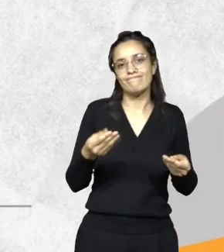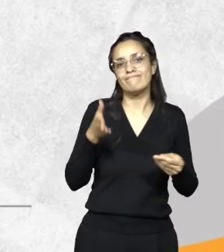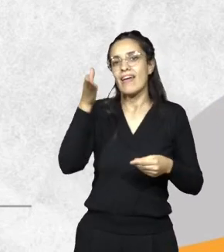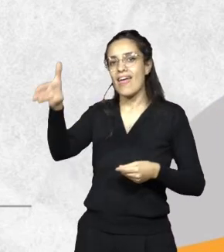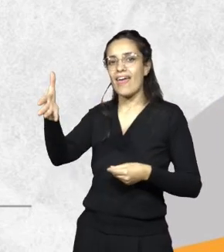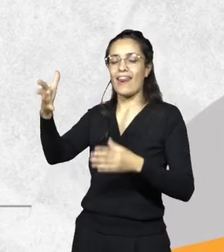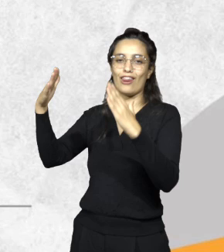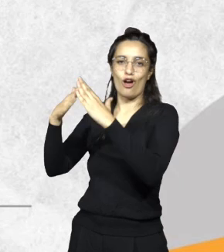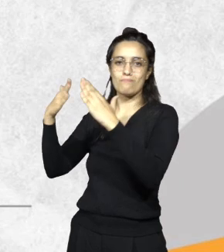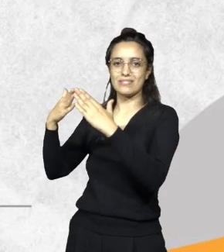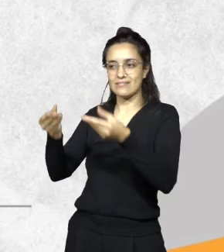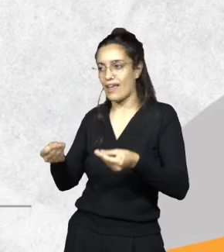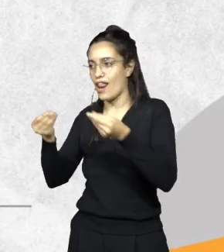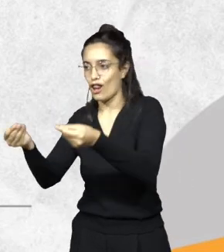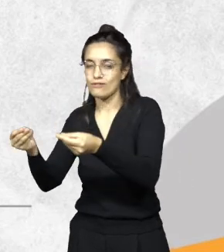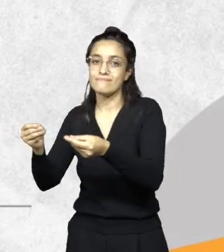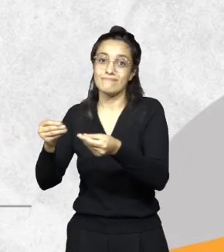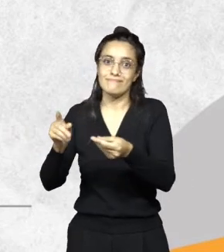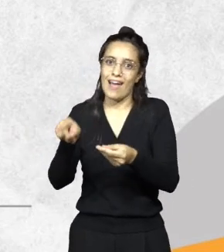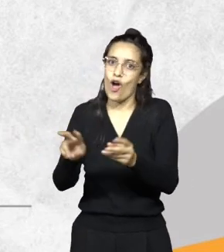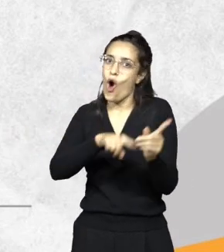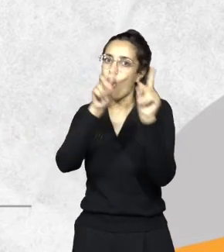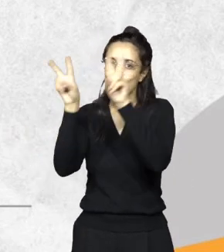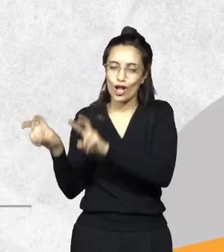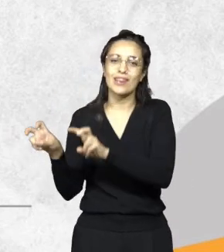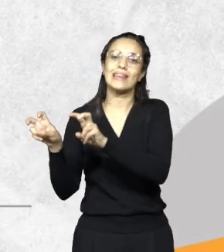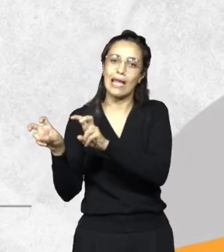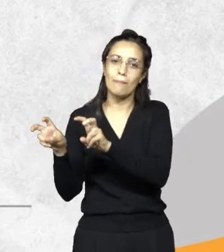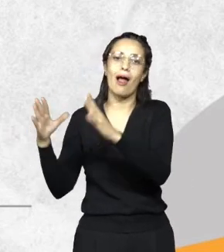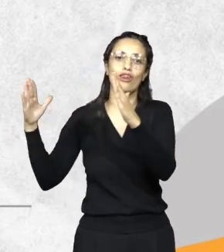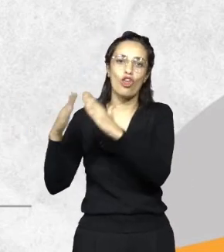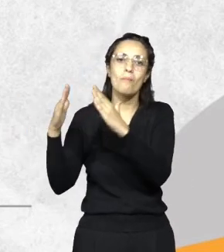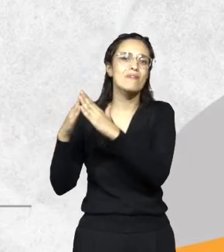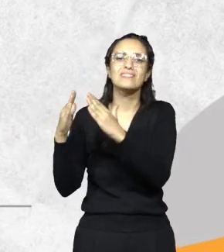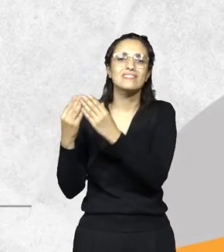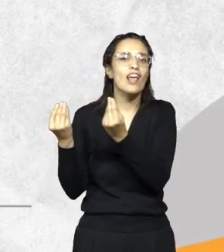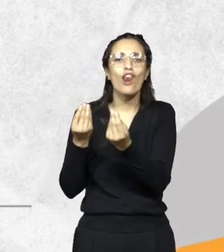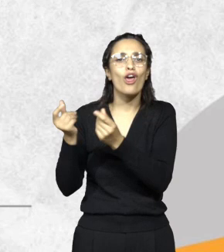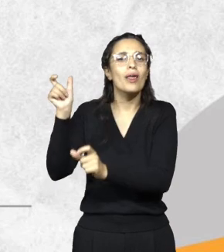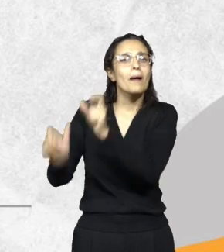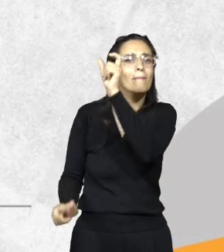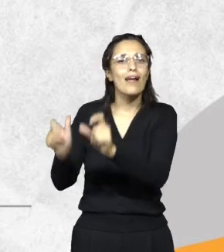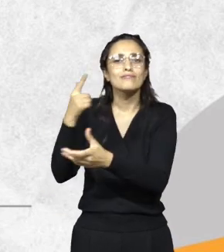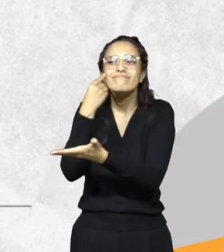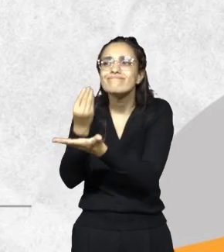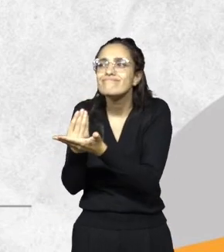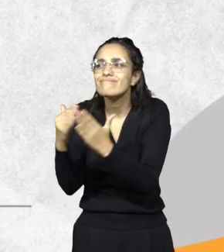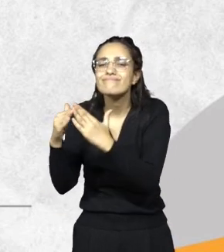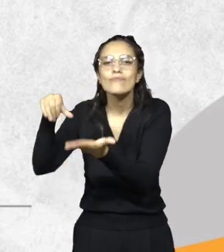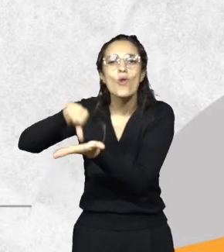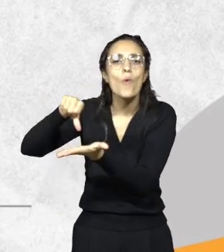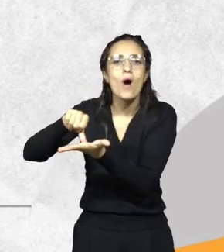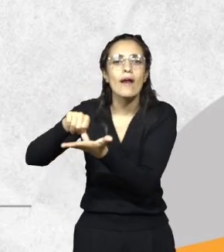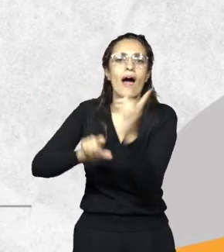dato muy incierto, que es el domicilio de las personas. Nunca nadie tiene el domicilio donde tiene que tenerlo o le